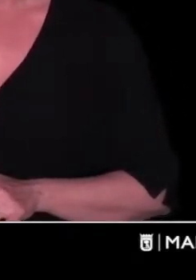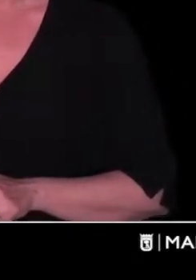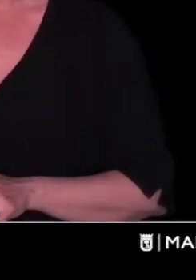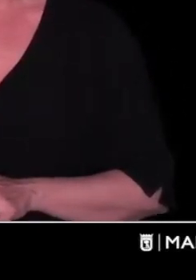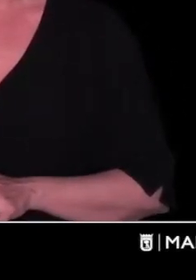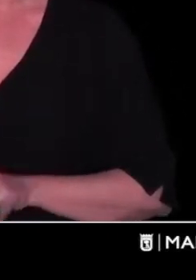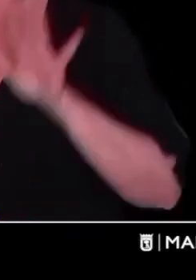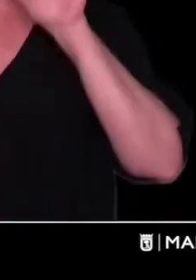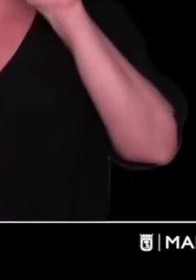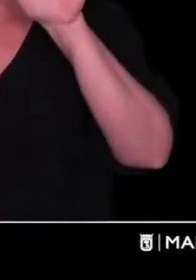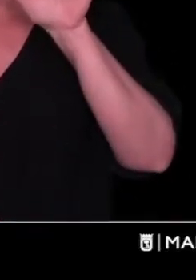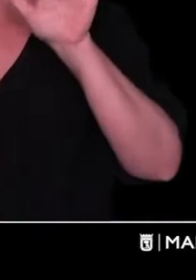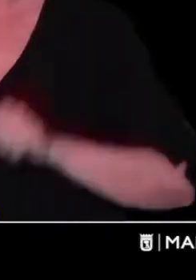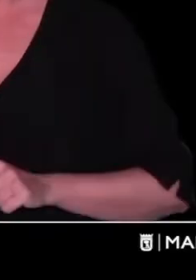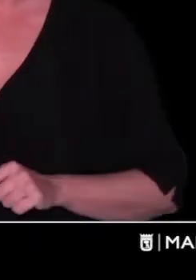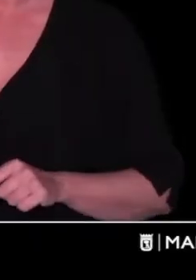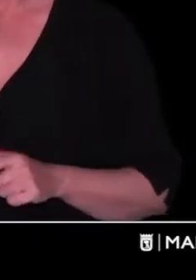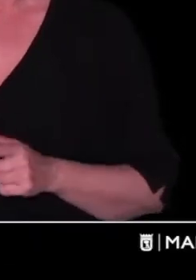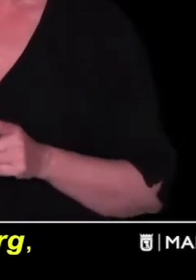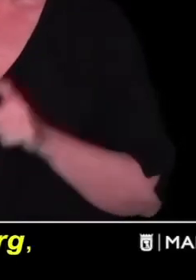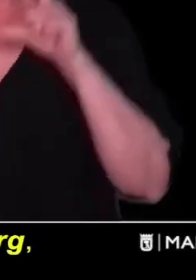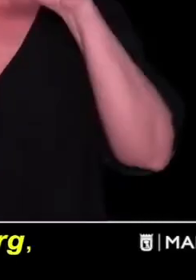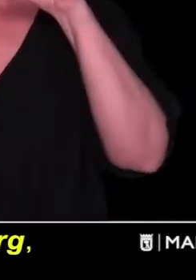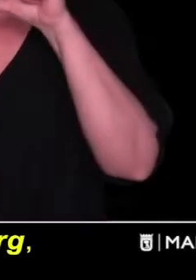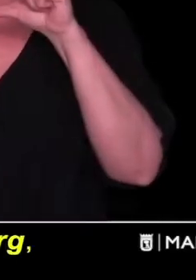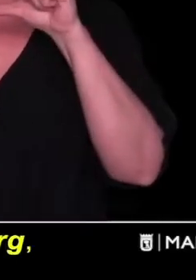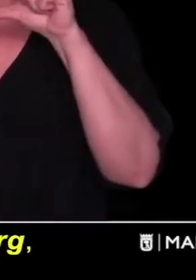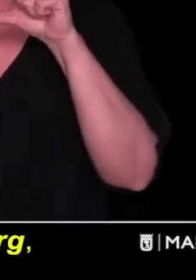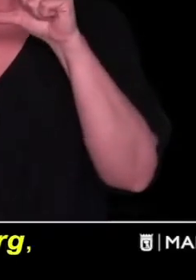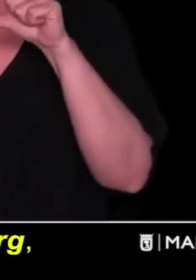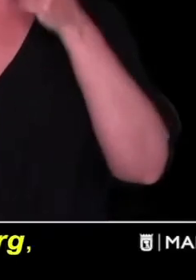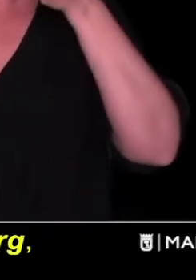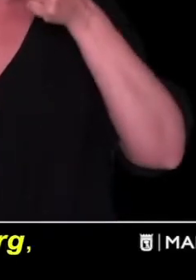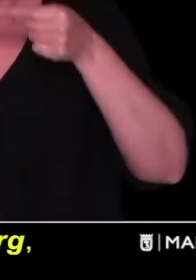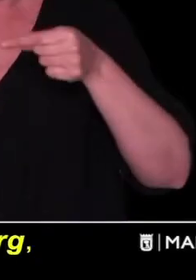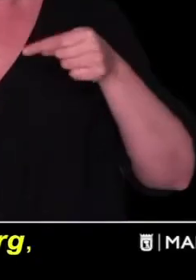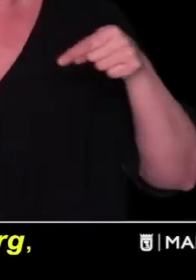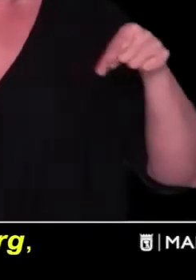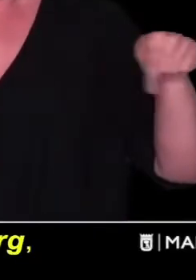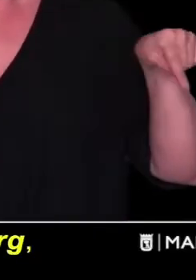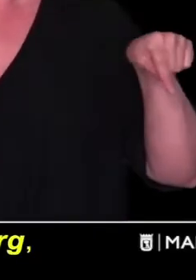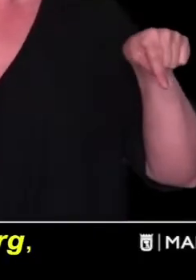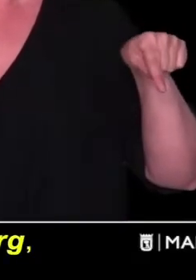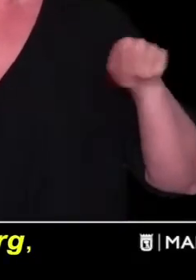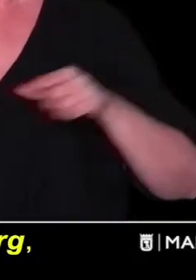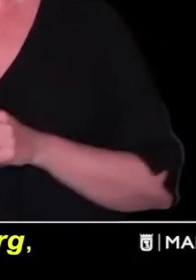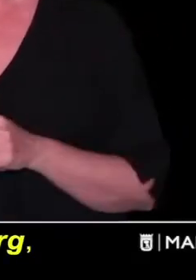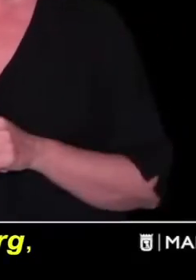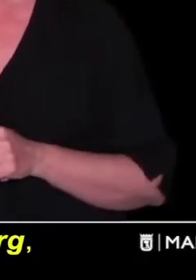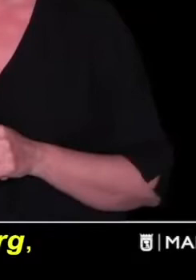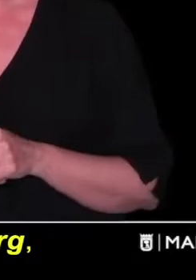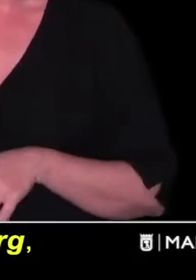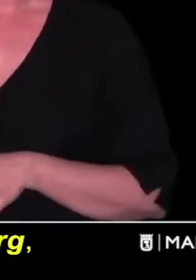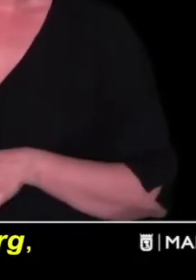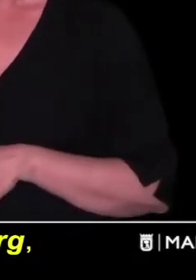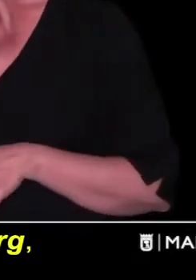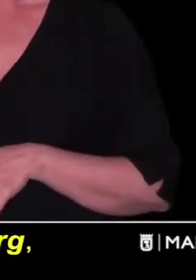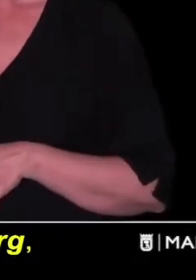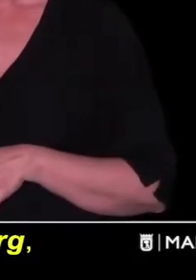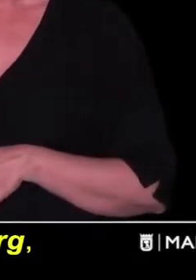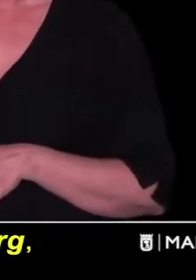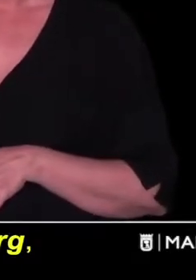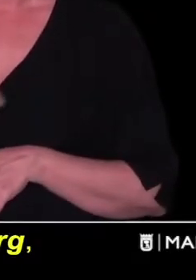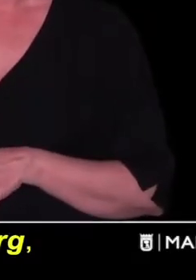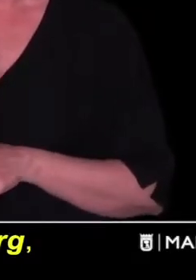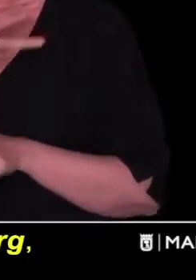-224417 en correo electrónico centrodecrisis-fundacion